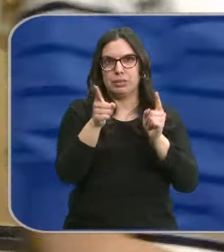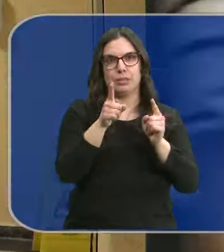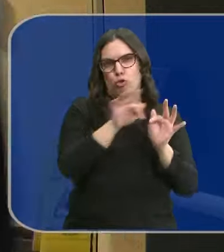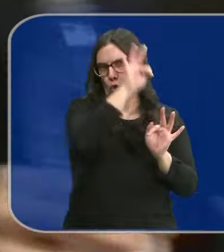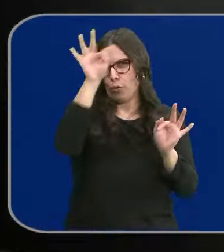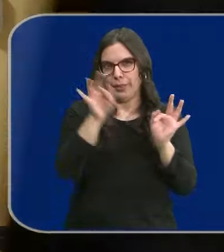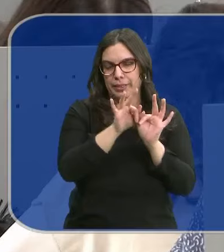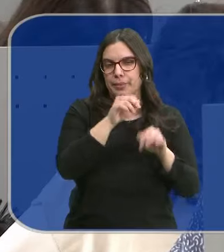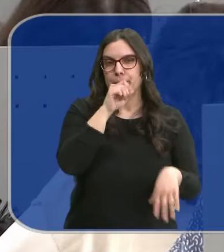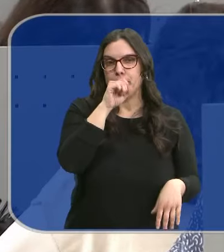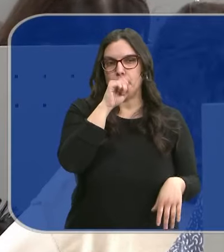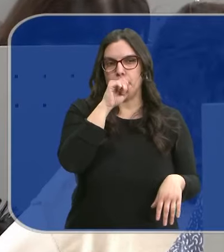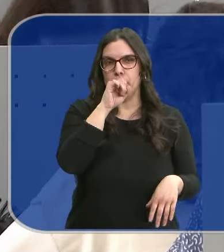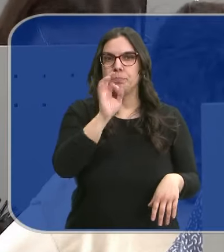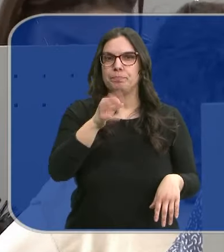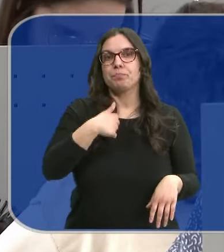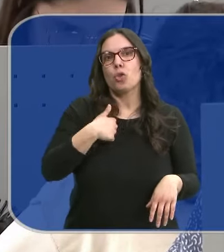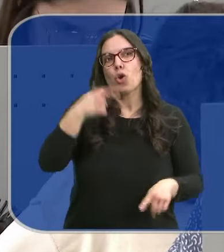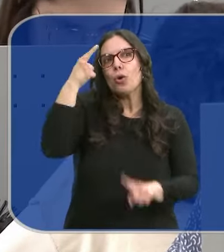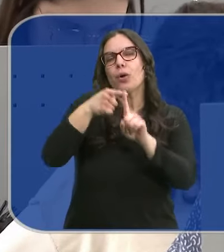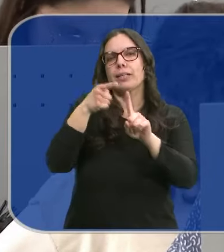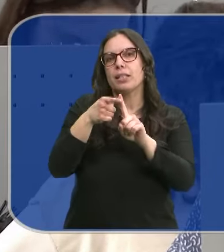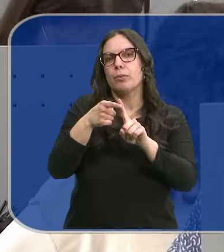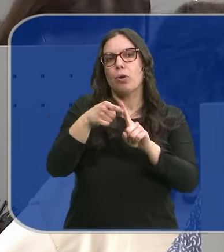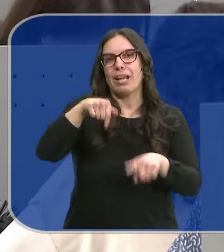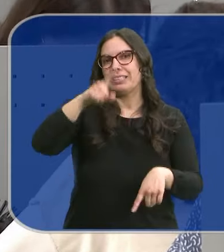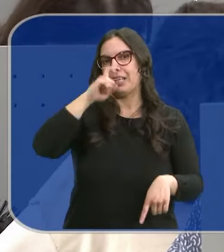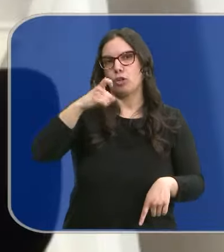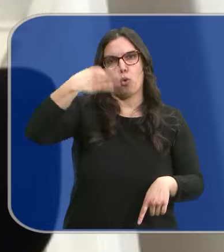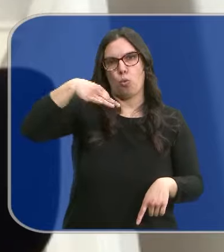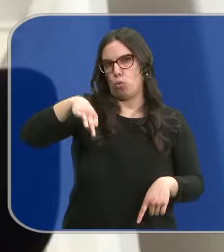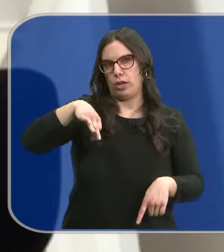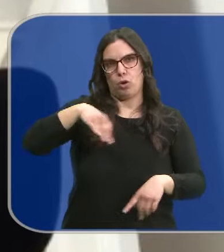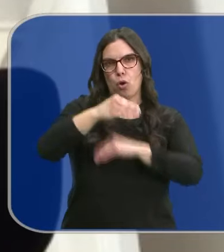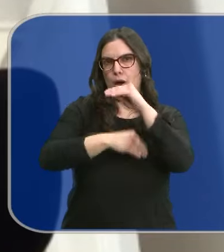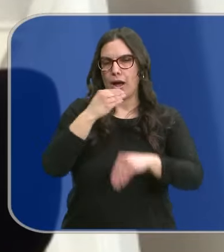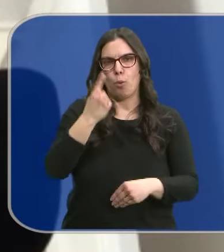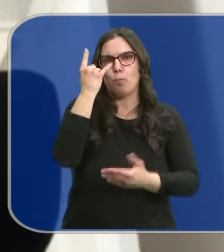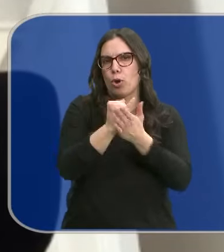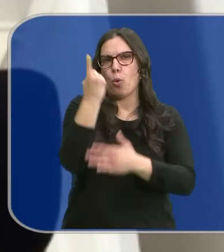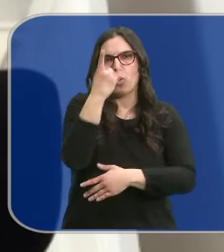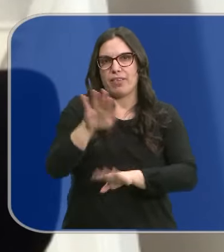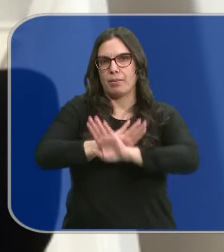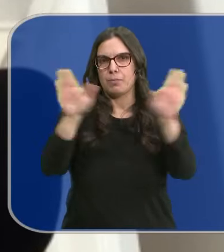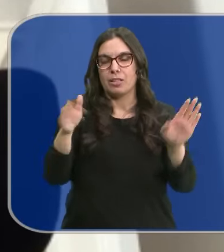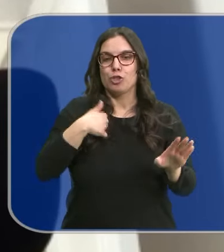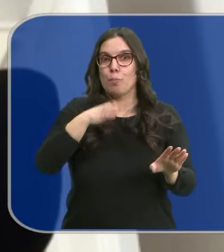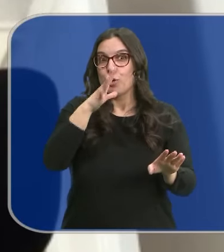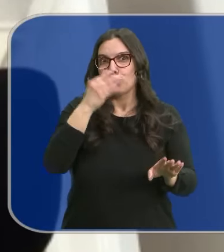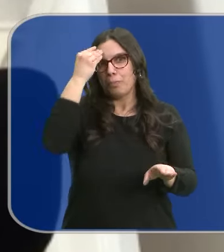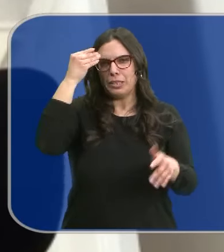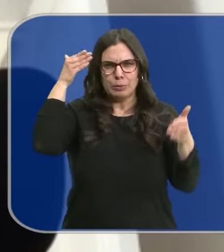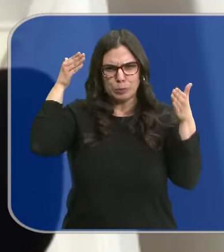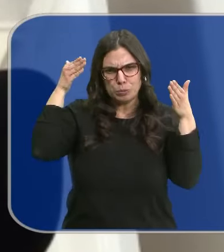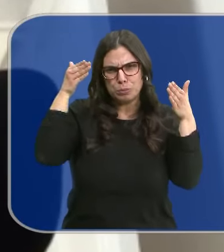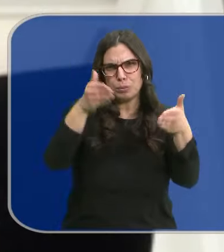estudiaba por la mañana. Sí que es verdad que yo iba con la idea de este es el único año que lo voy a hacer, primero y último. Así que yo creo que por eso me puse